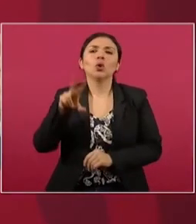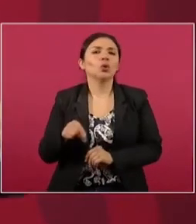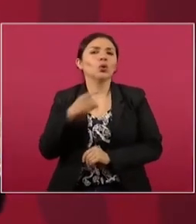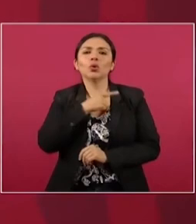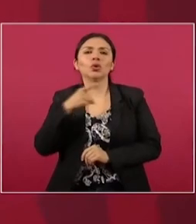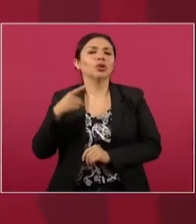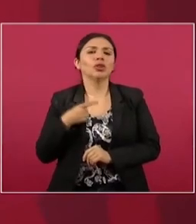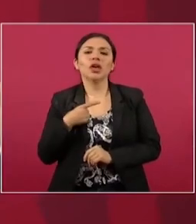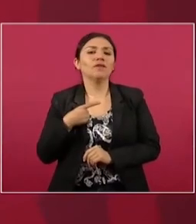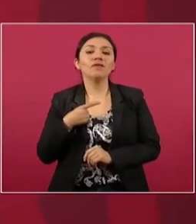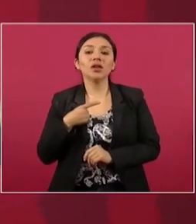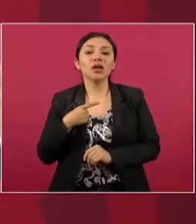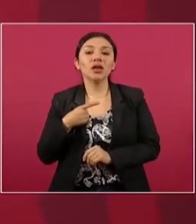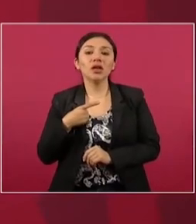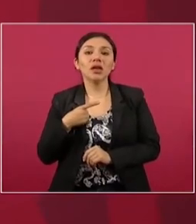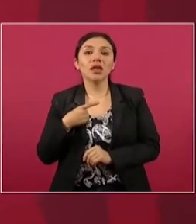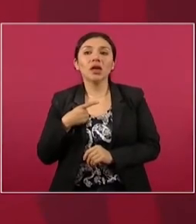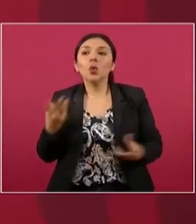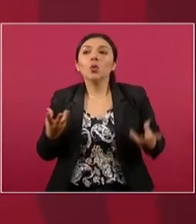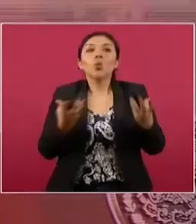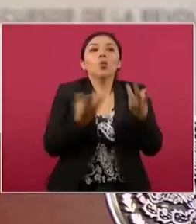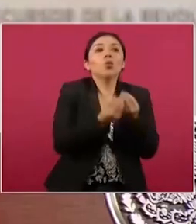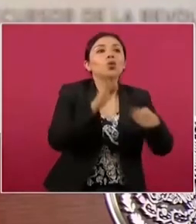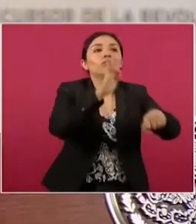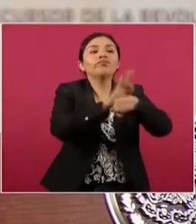tomar partido.